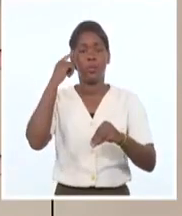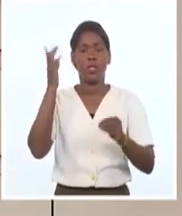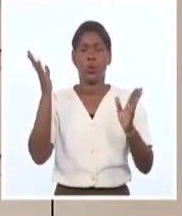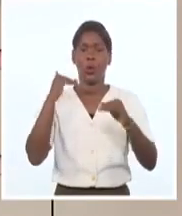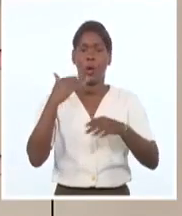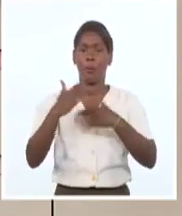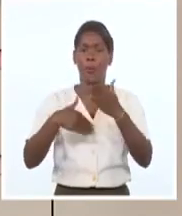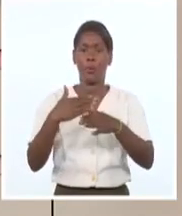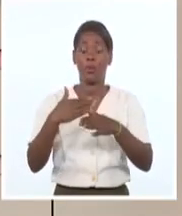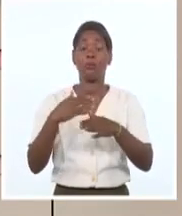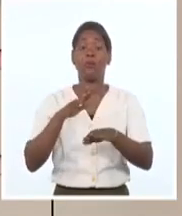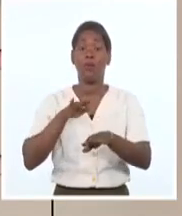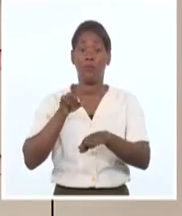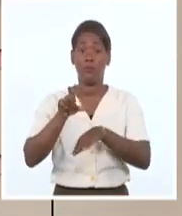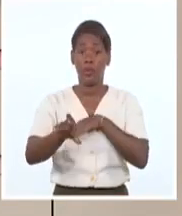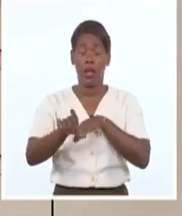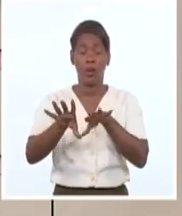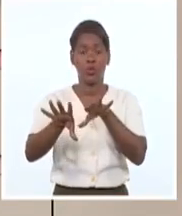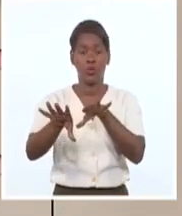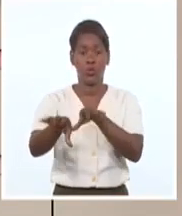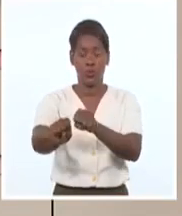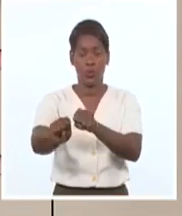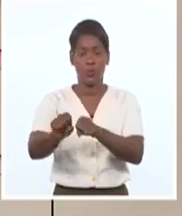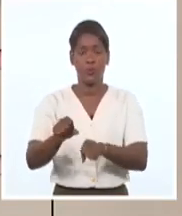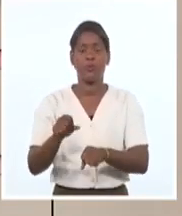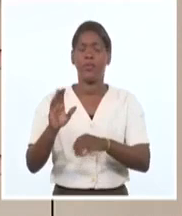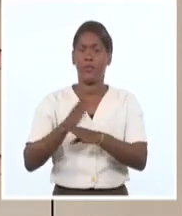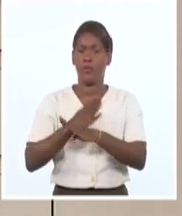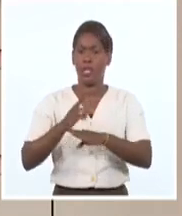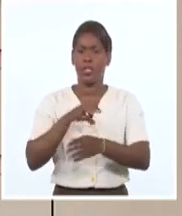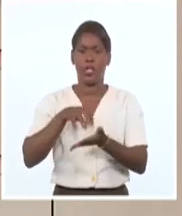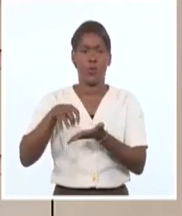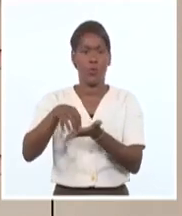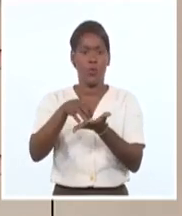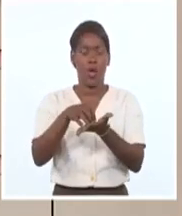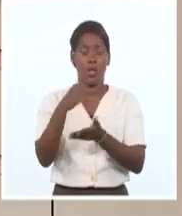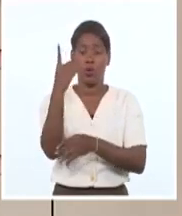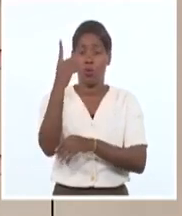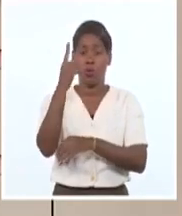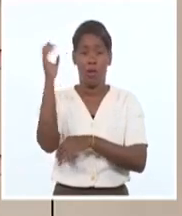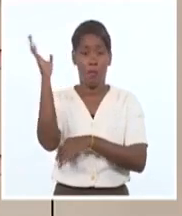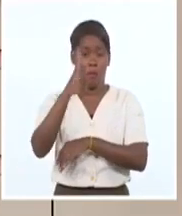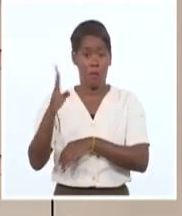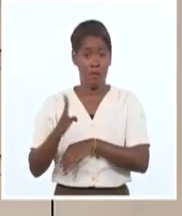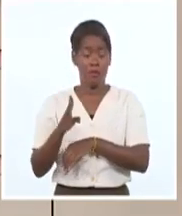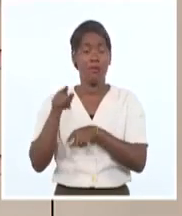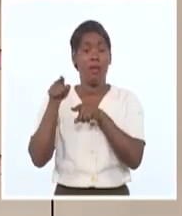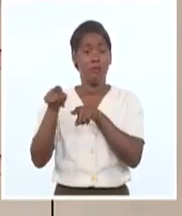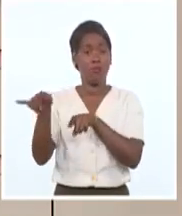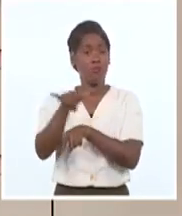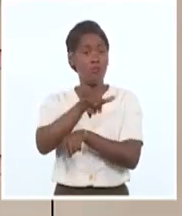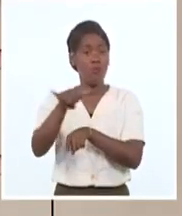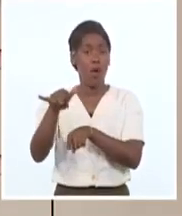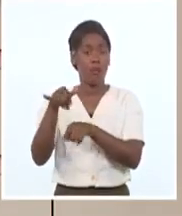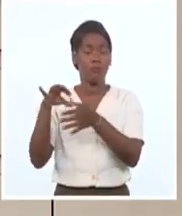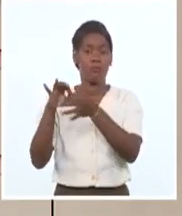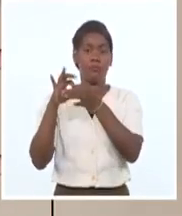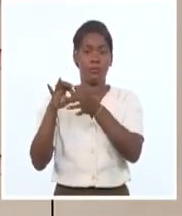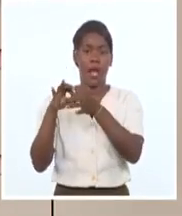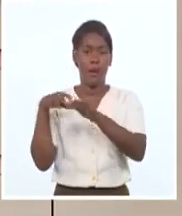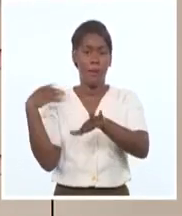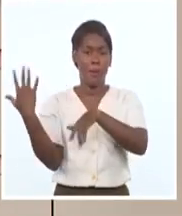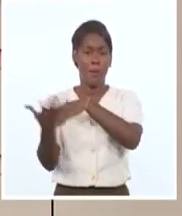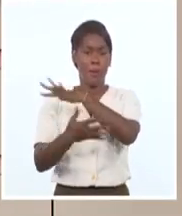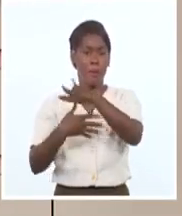de la corrupción transnacional de la empresa brasileña Odebrecht, ¿y qué sucedió? Grandes titulares mediáticos, escándalos